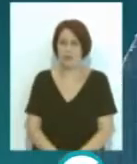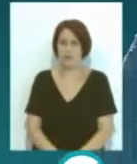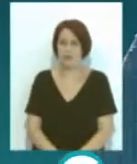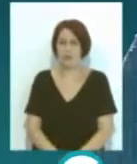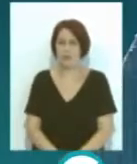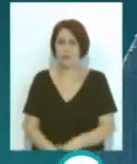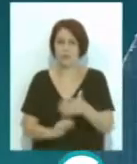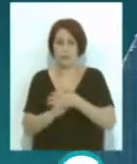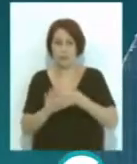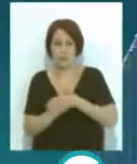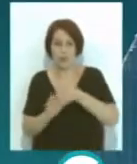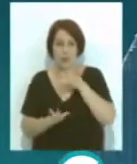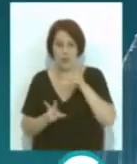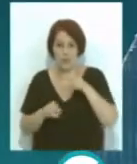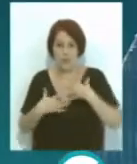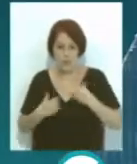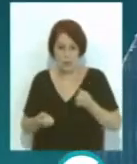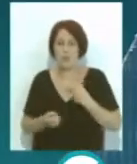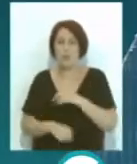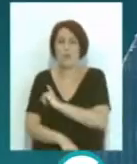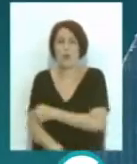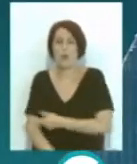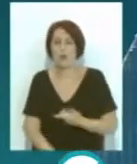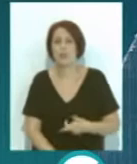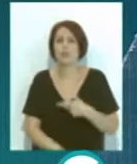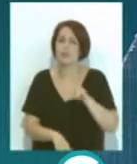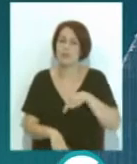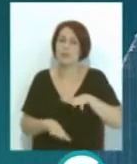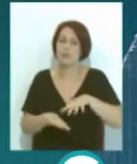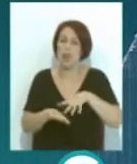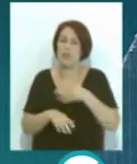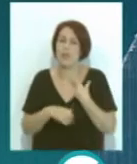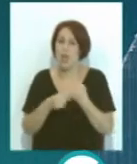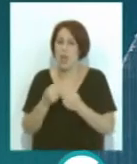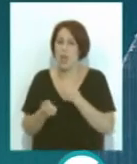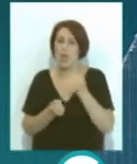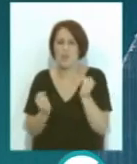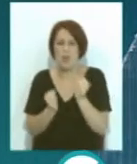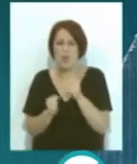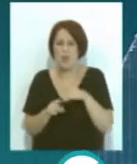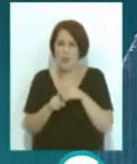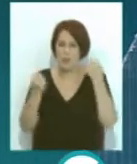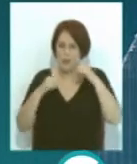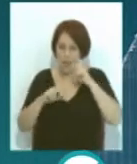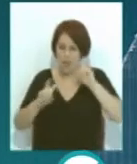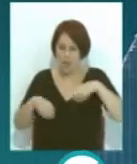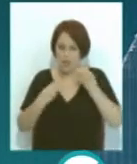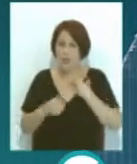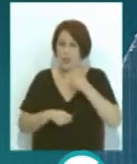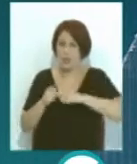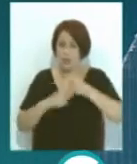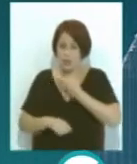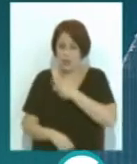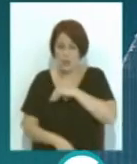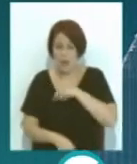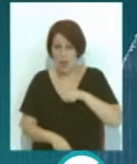Y hablamos ahora de salud y deporte y de la marcha nórdica como práctica rehabilitadora. La Asociación Española contra el Cáncer